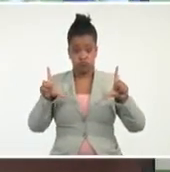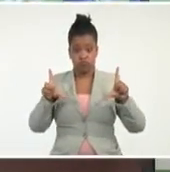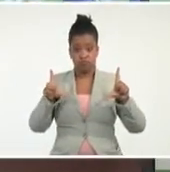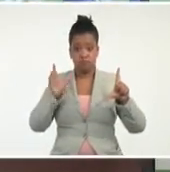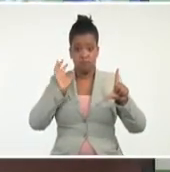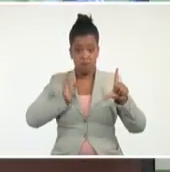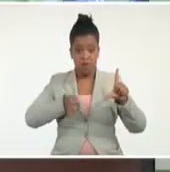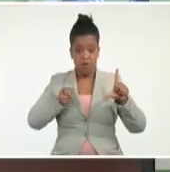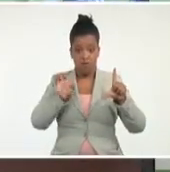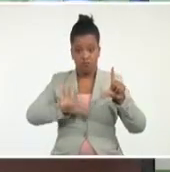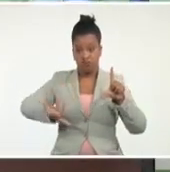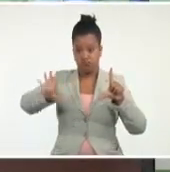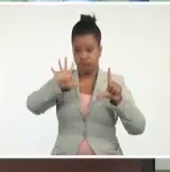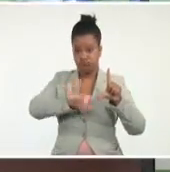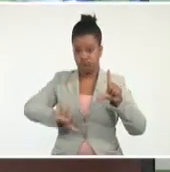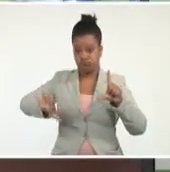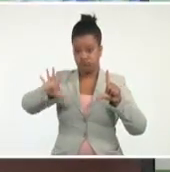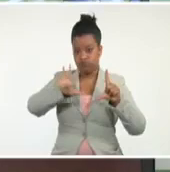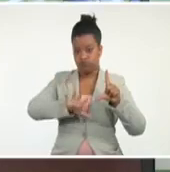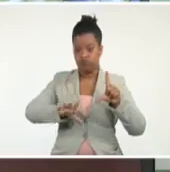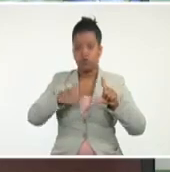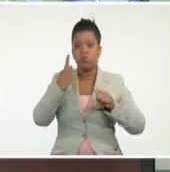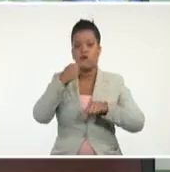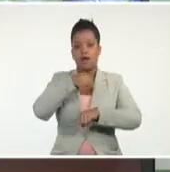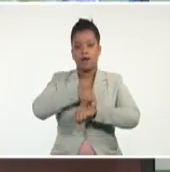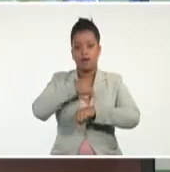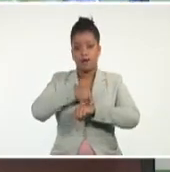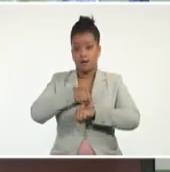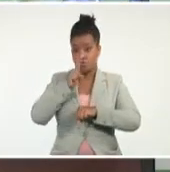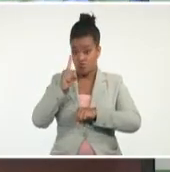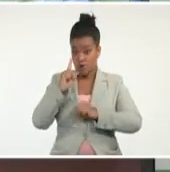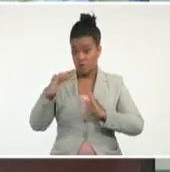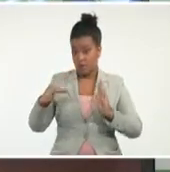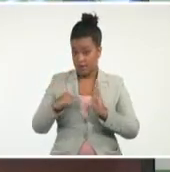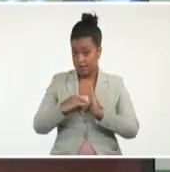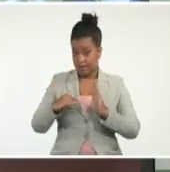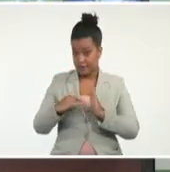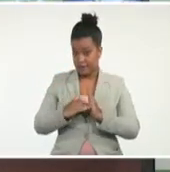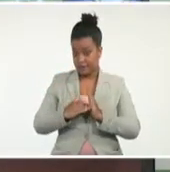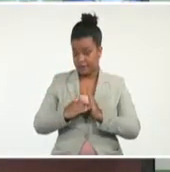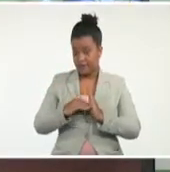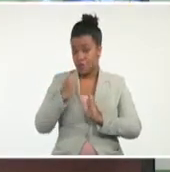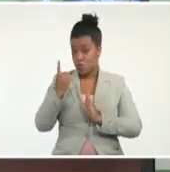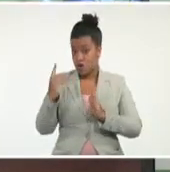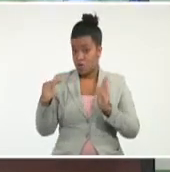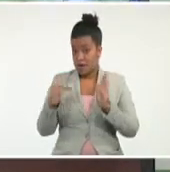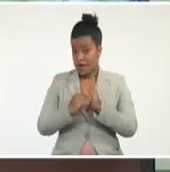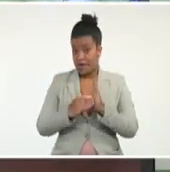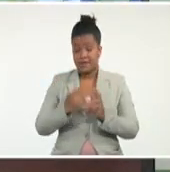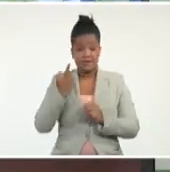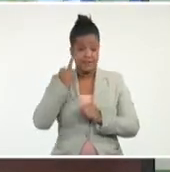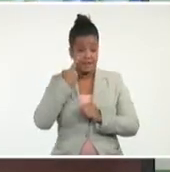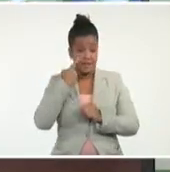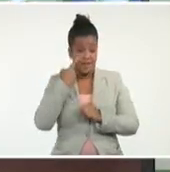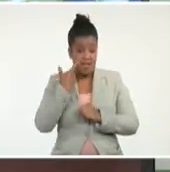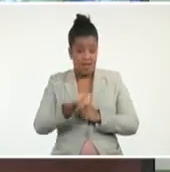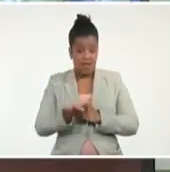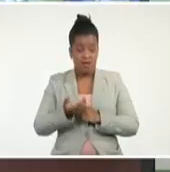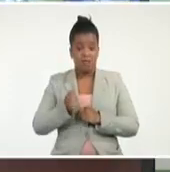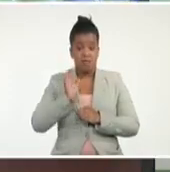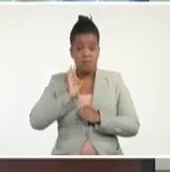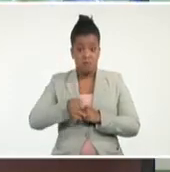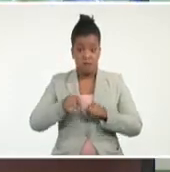de la una de esta tarde. A la una ha sido localizado lo que sería el centro